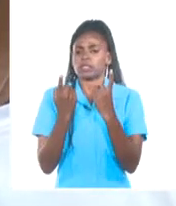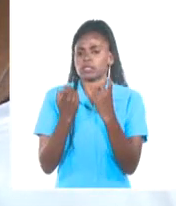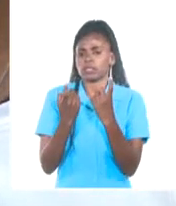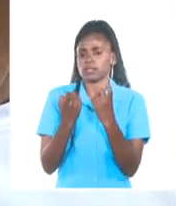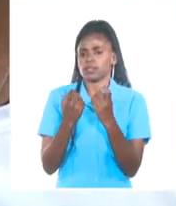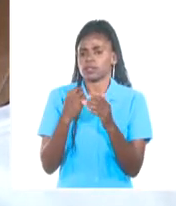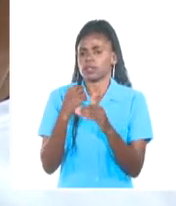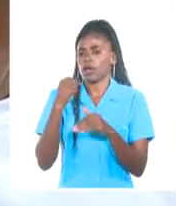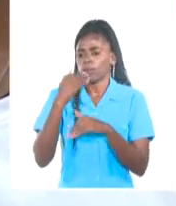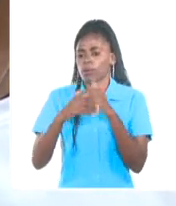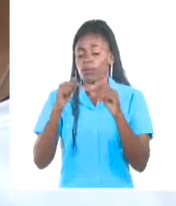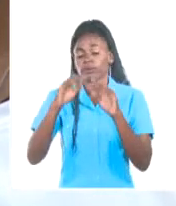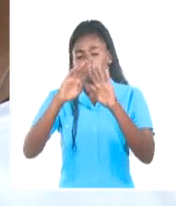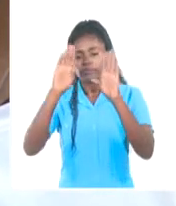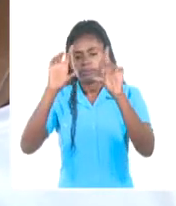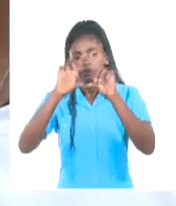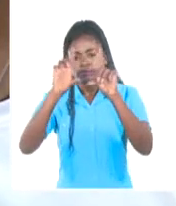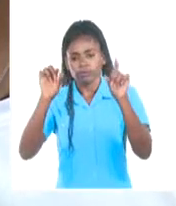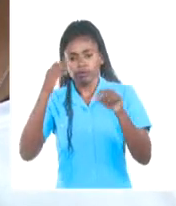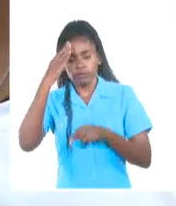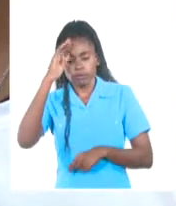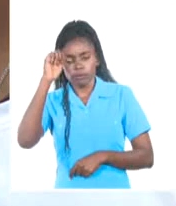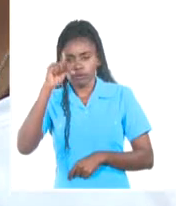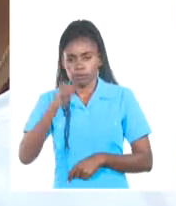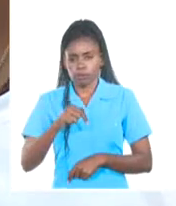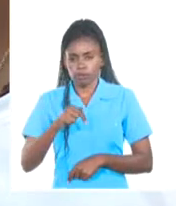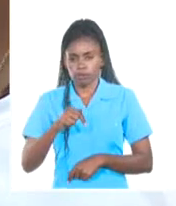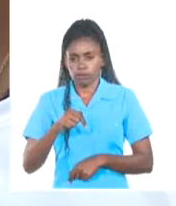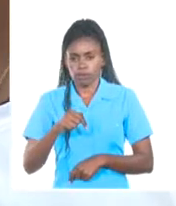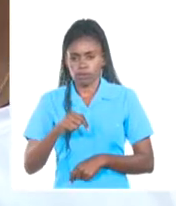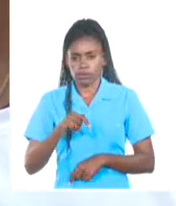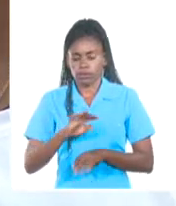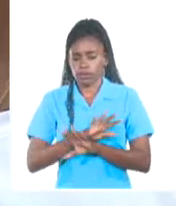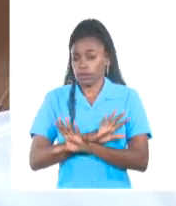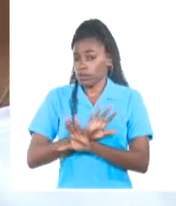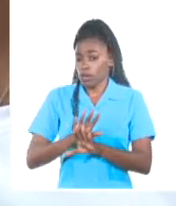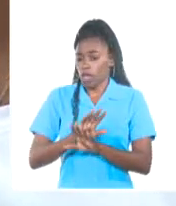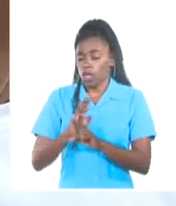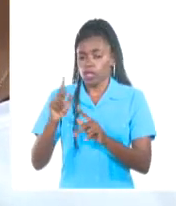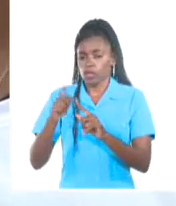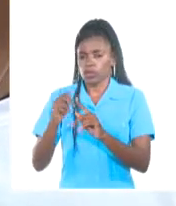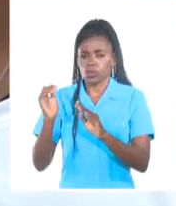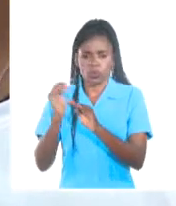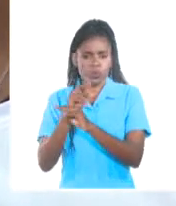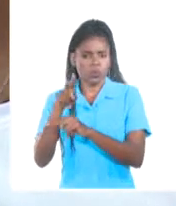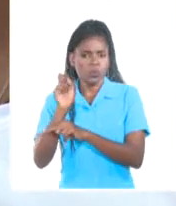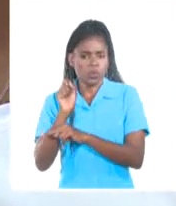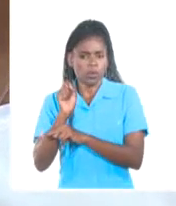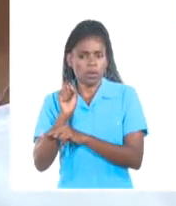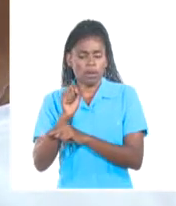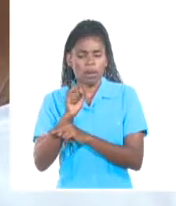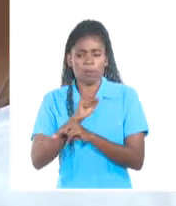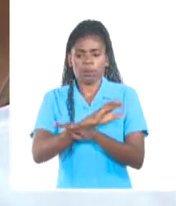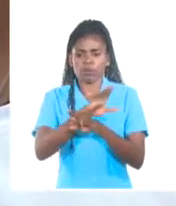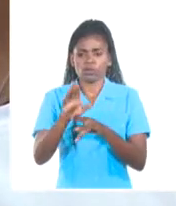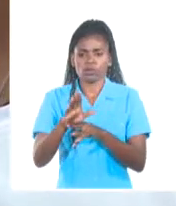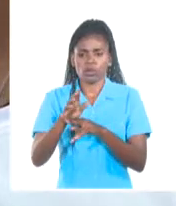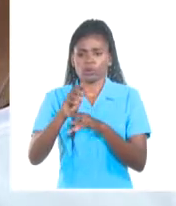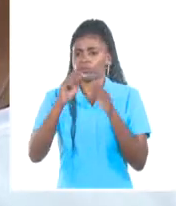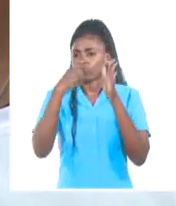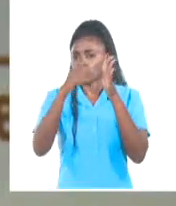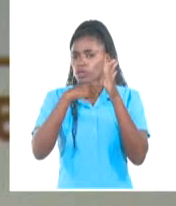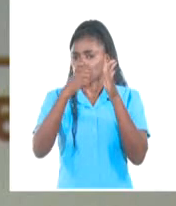a desafíos que tenemos en la Cuba de hoy. Cómo usamos mejor las ya no tan nuevas tecnologías en la promoción del cine, en la promoción de la